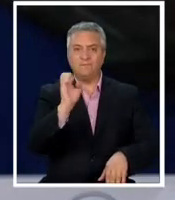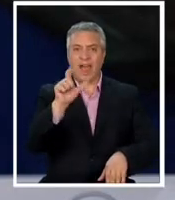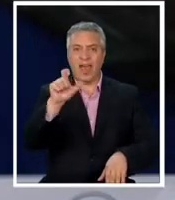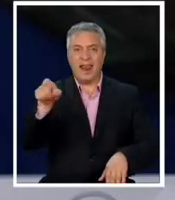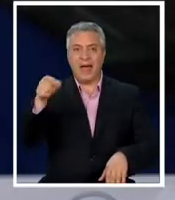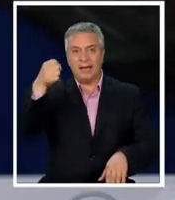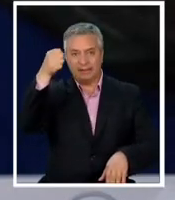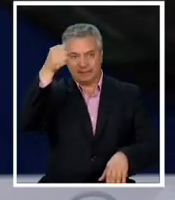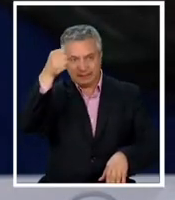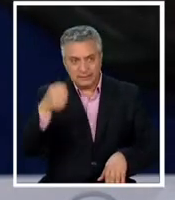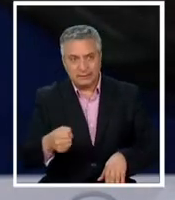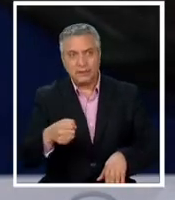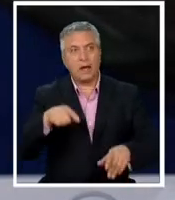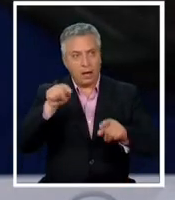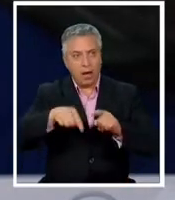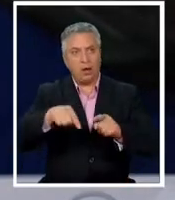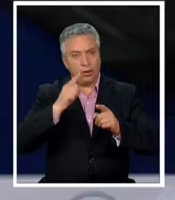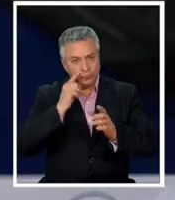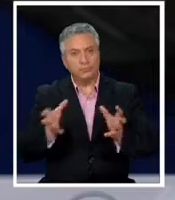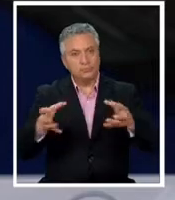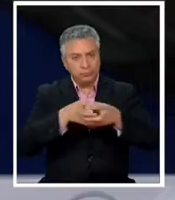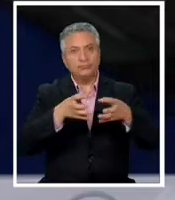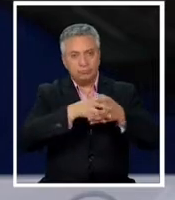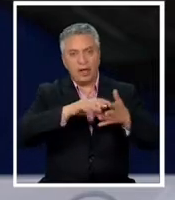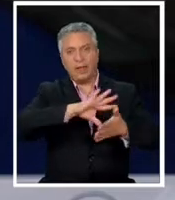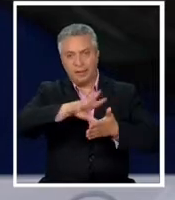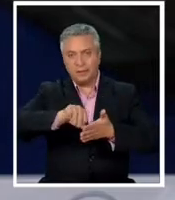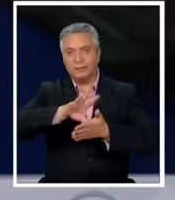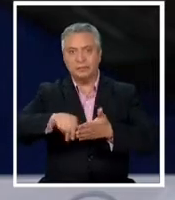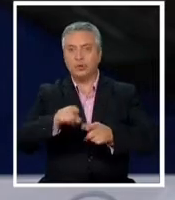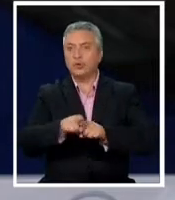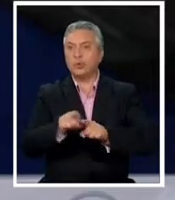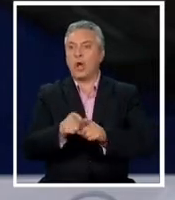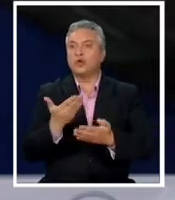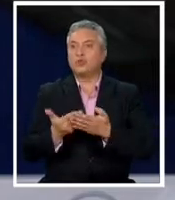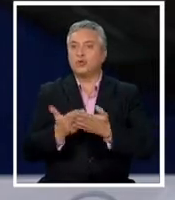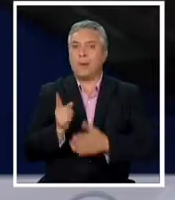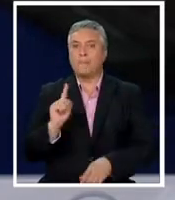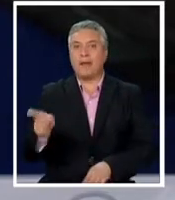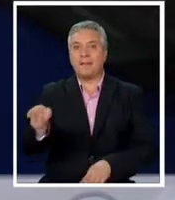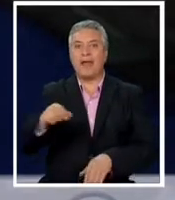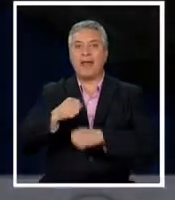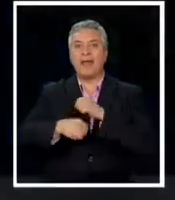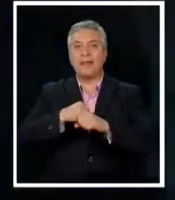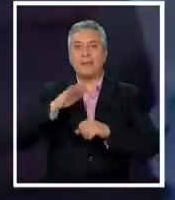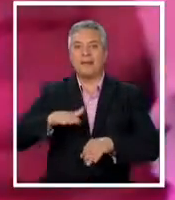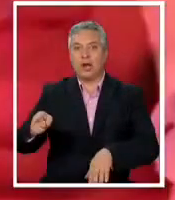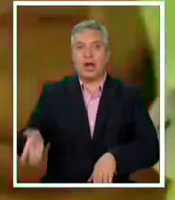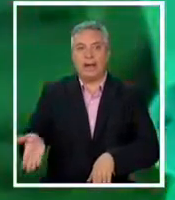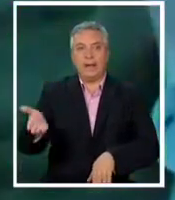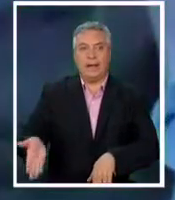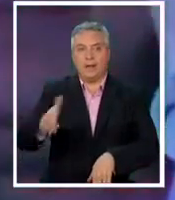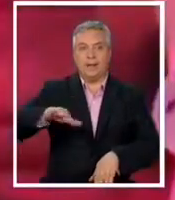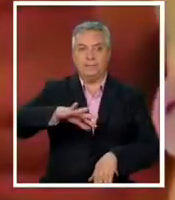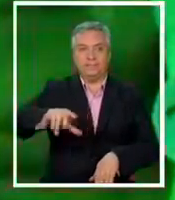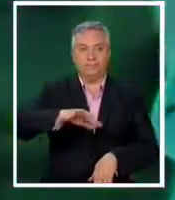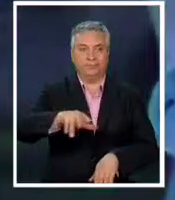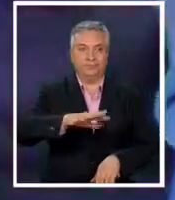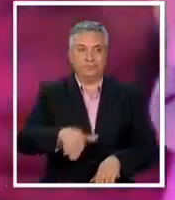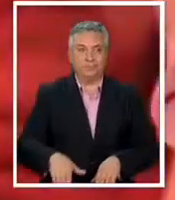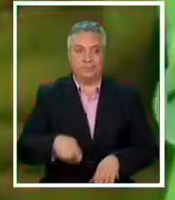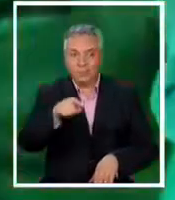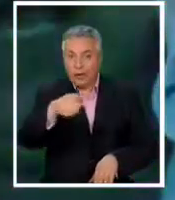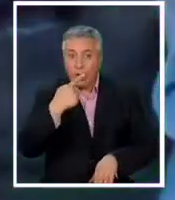nuestro compromiso para enfrentar las bandas de delincuentes que utilizan a menores de edad para acometer hechos de violencia. Iban a cumplir 32